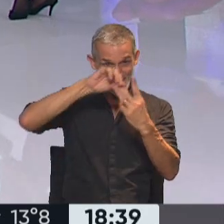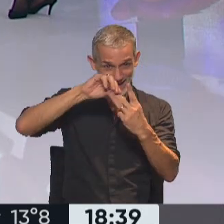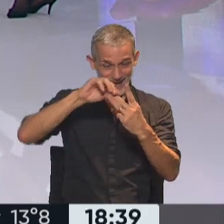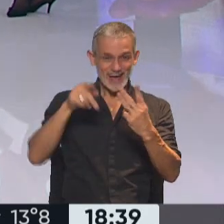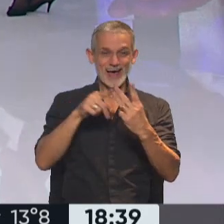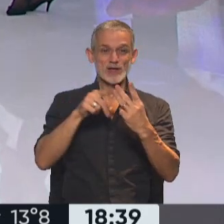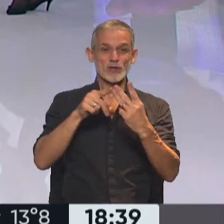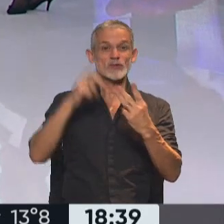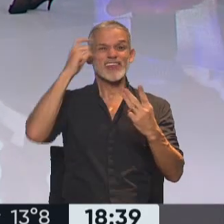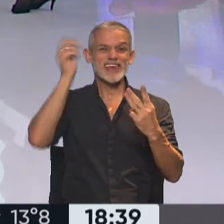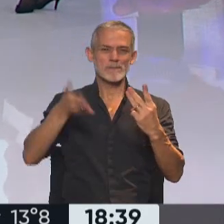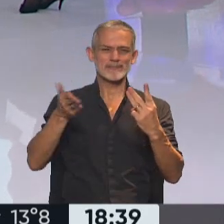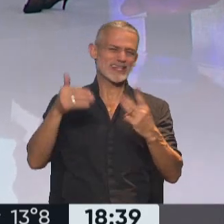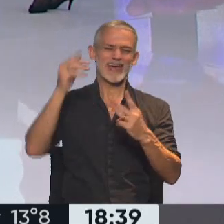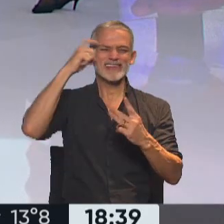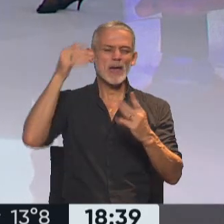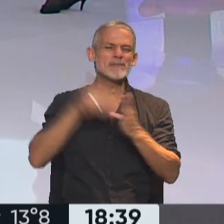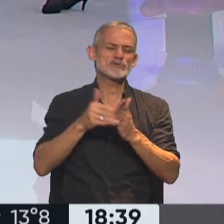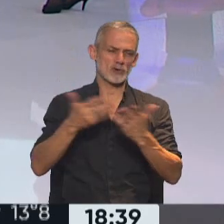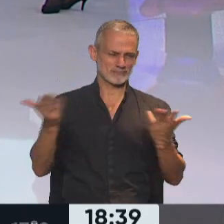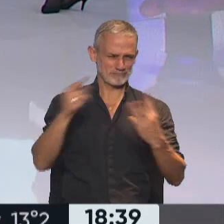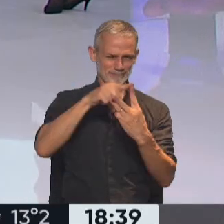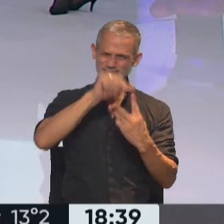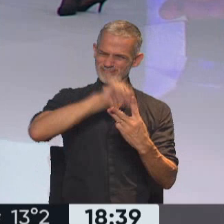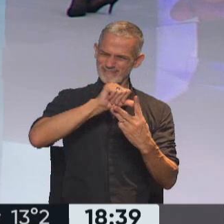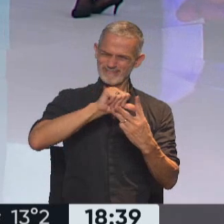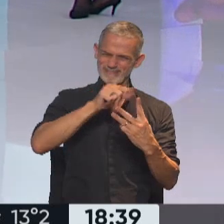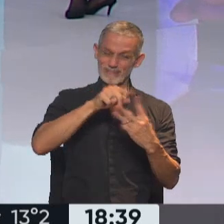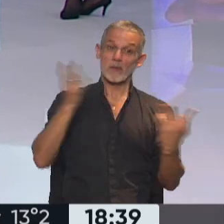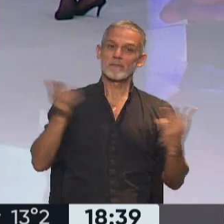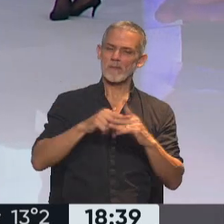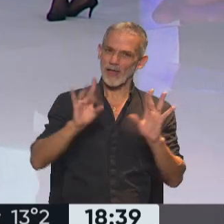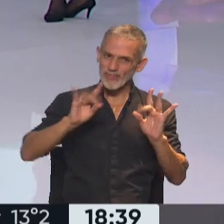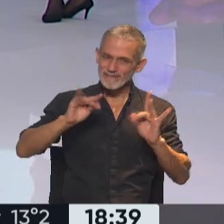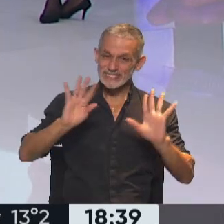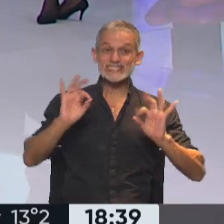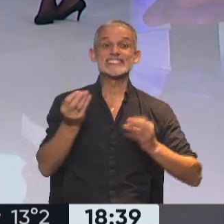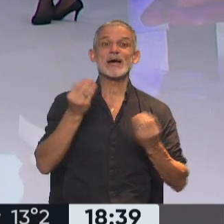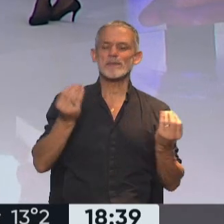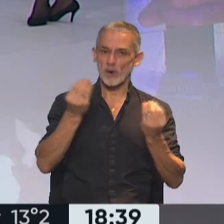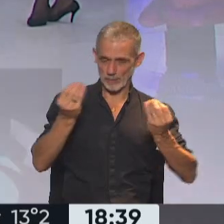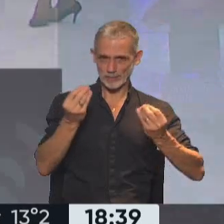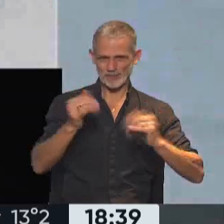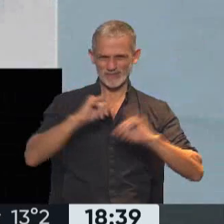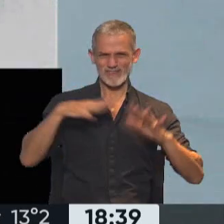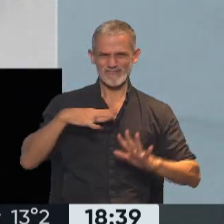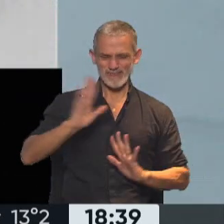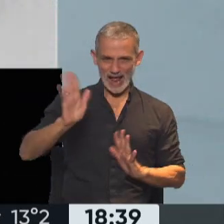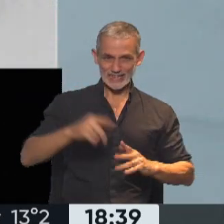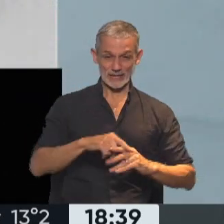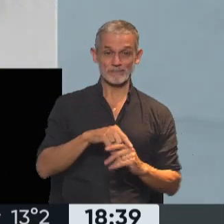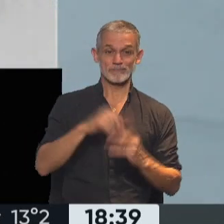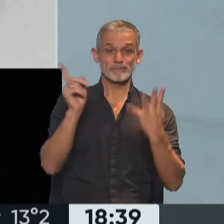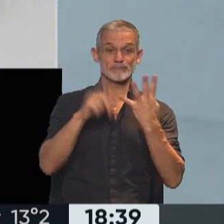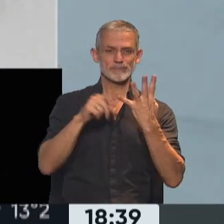son 10 millones. No le darían los números a Petro, ¿no? La tiene complicada. Sabemos que de todas maneras, que un candidato... este